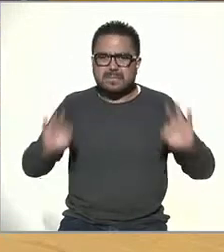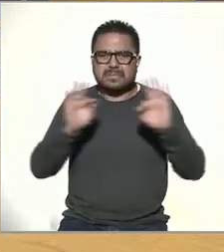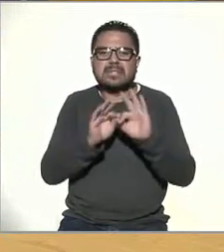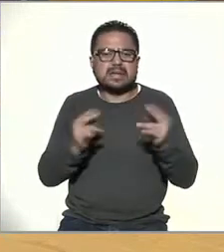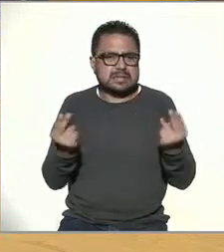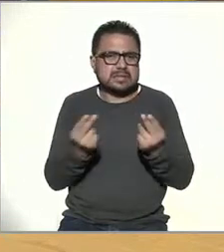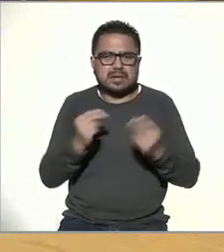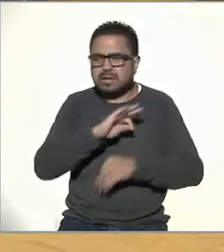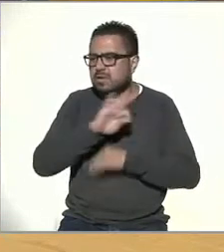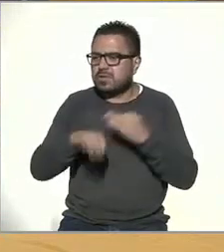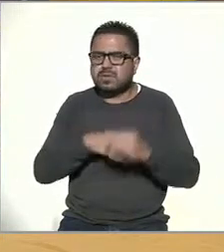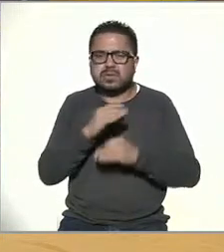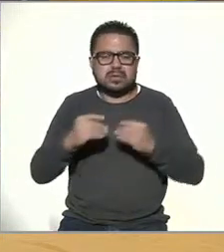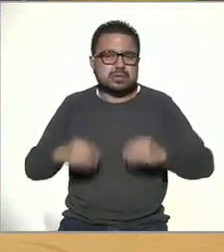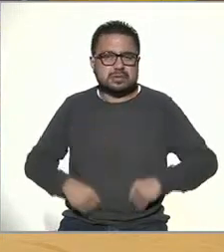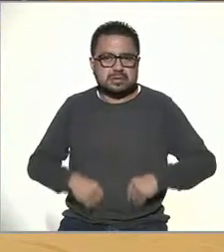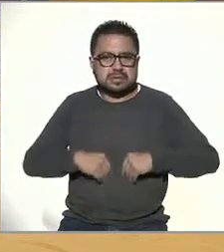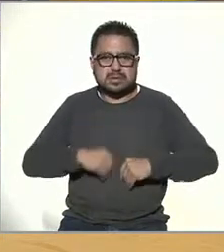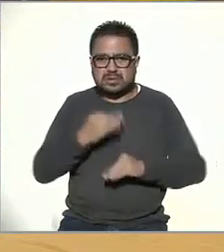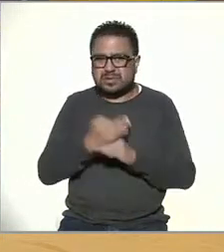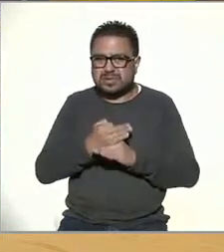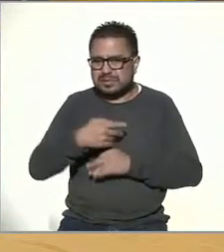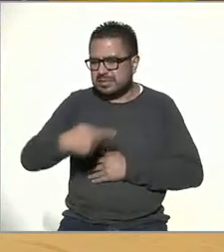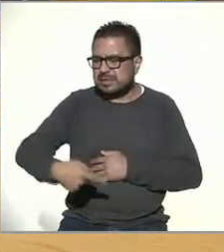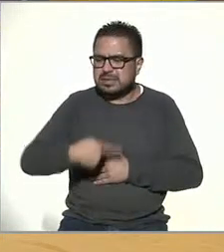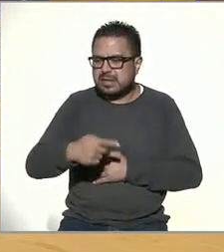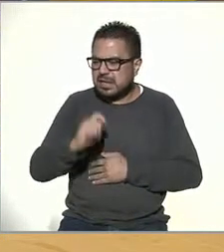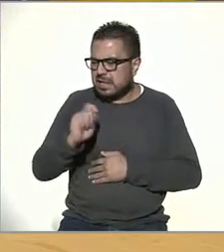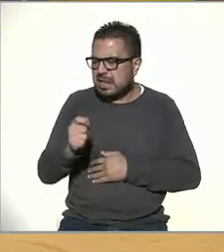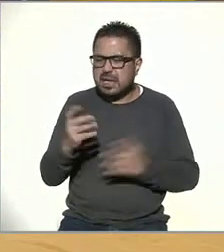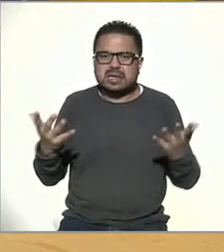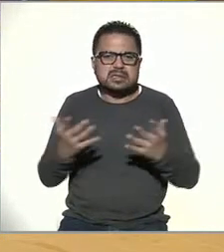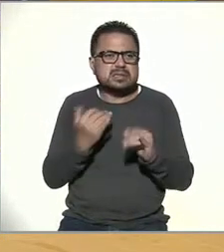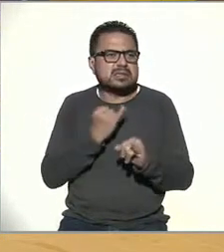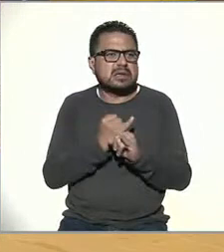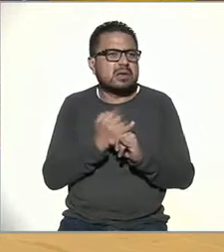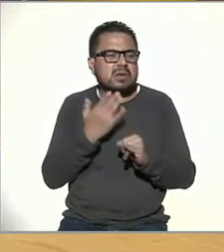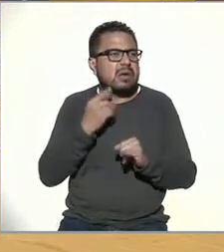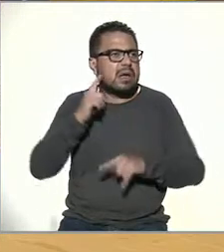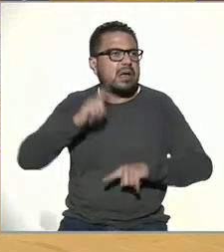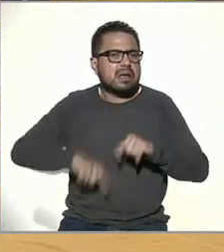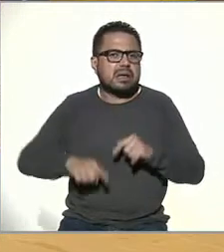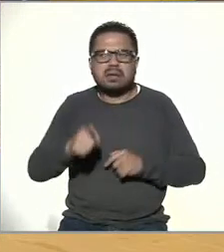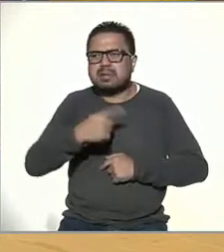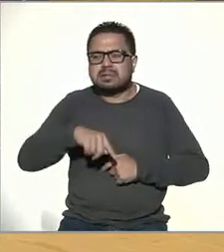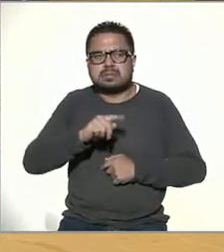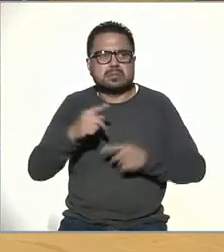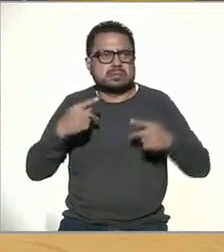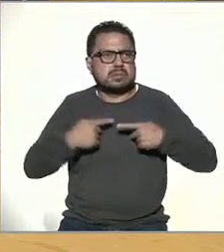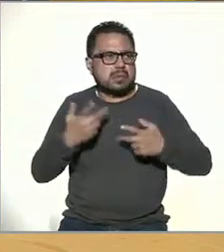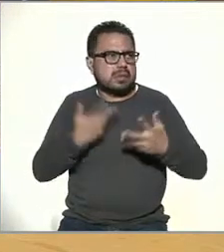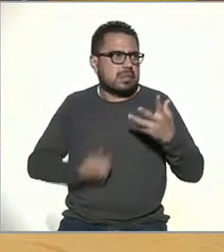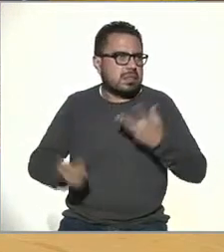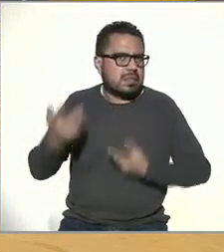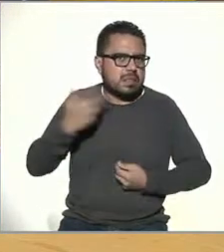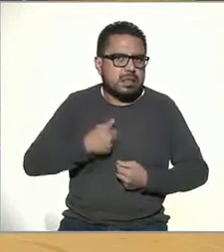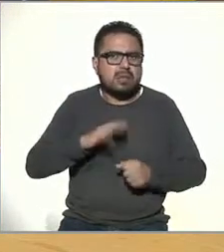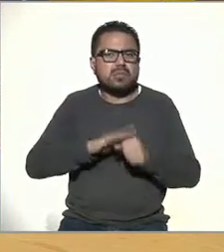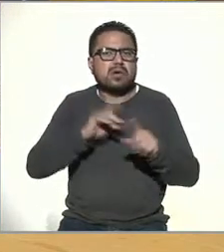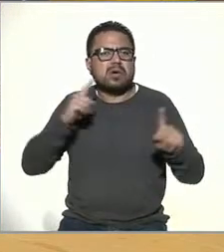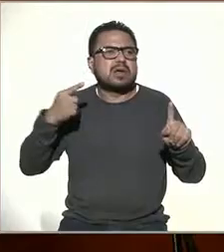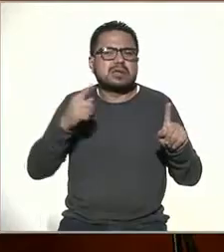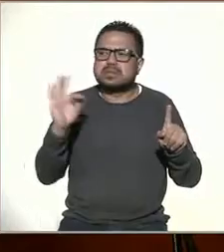necesario en nuestras vidas. Justamente en esta pregunta de qué hacemos hoy en día sin Internet, mucha gente entra en crisis porque precisamente le destina.